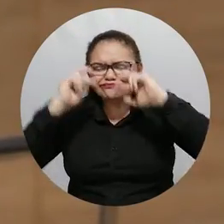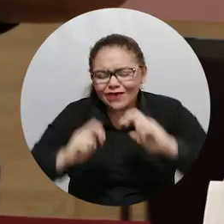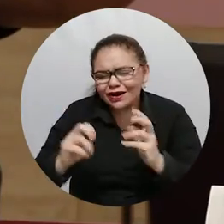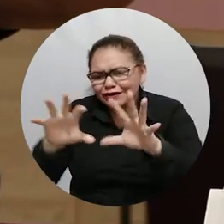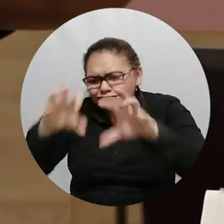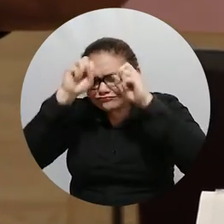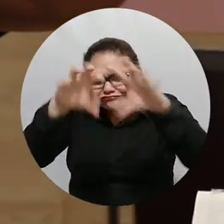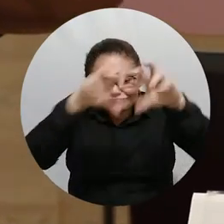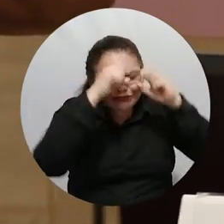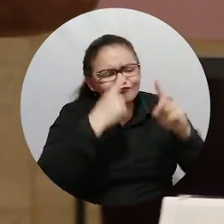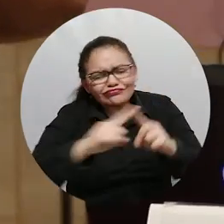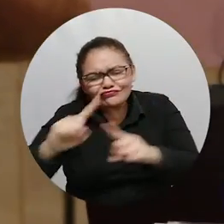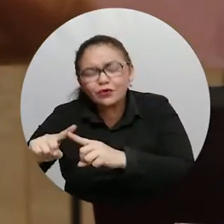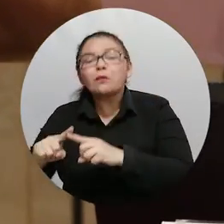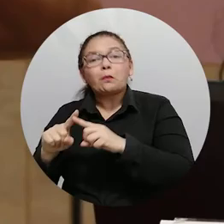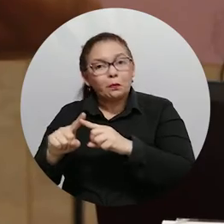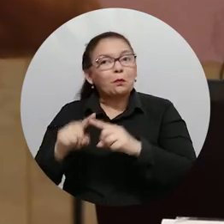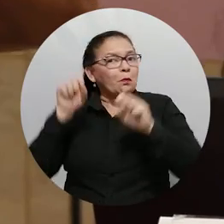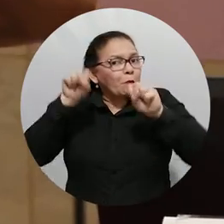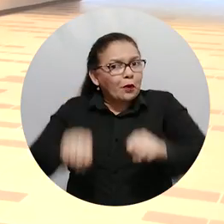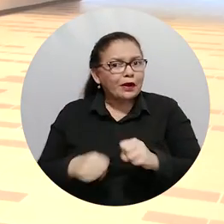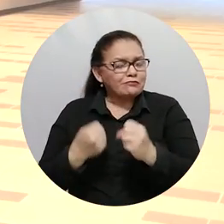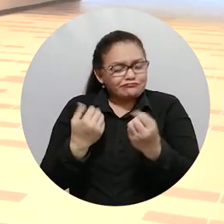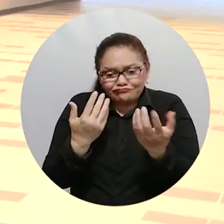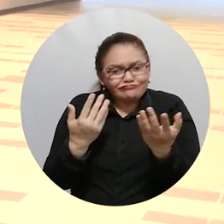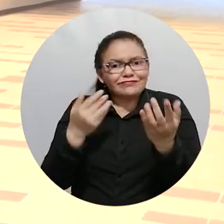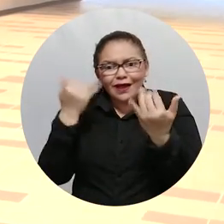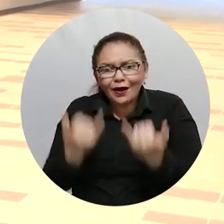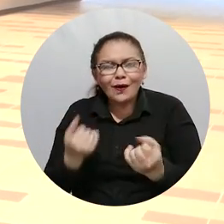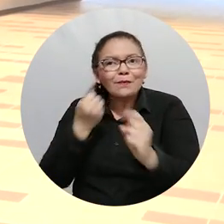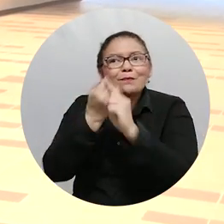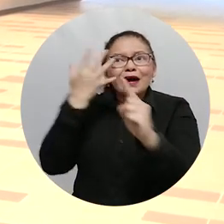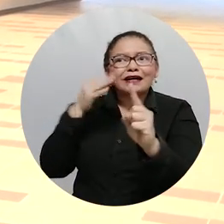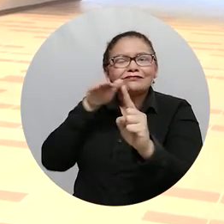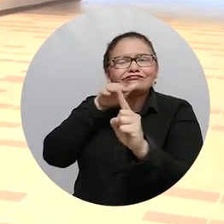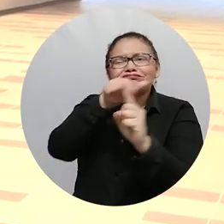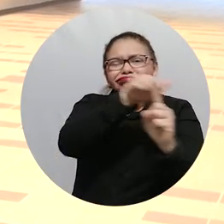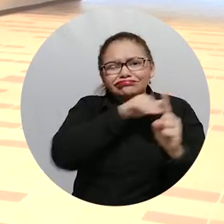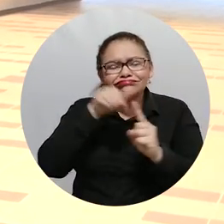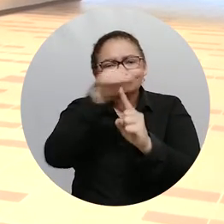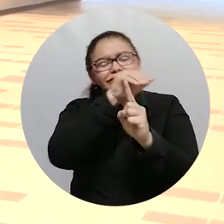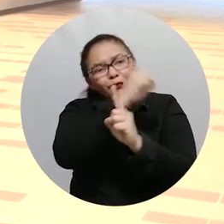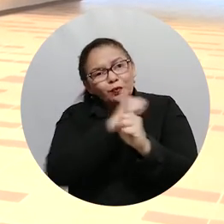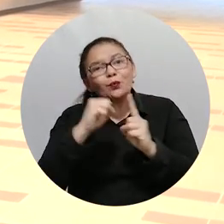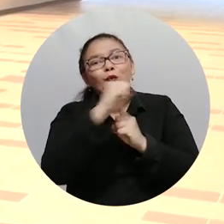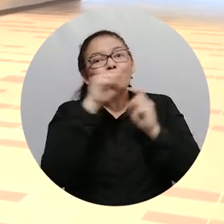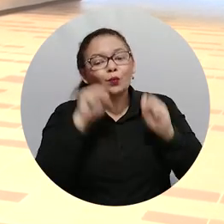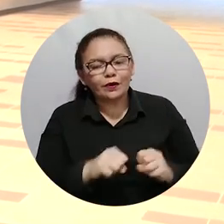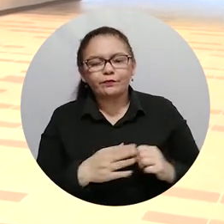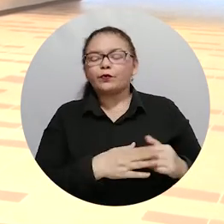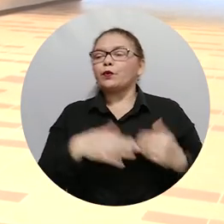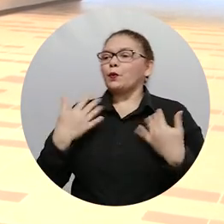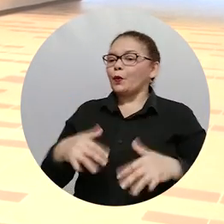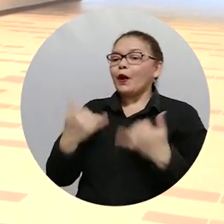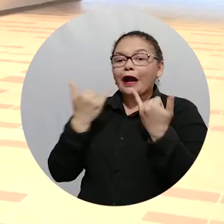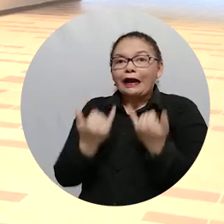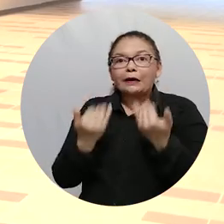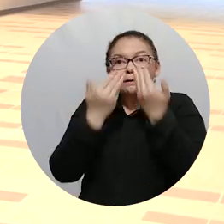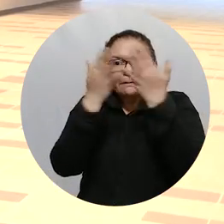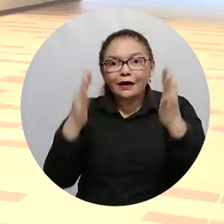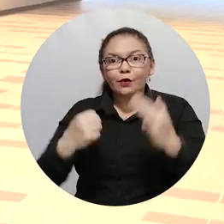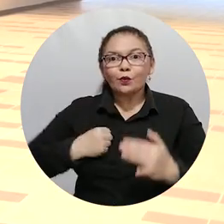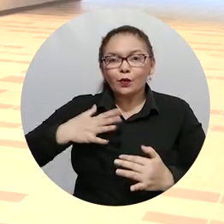pueden seguir realizándose desde esta mirada social. Creo que es una oportunidad que se abre en este tipo de espacios. Es una reflexión